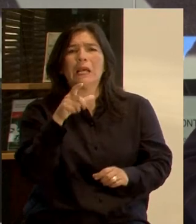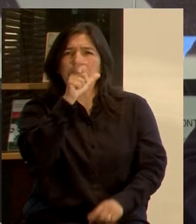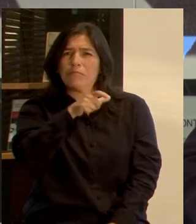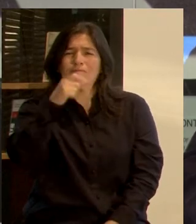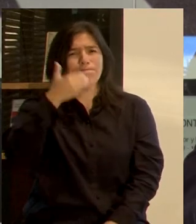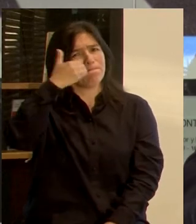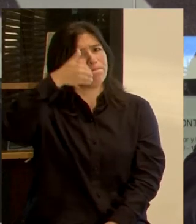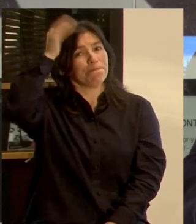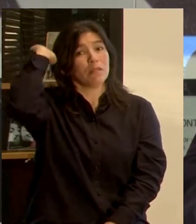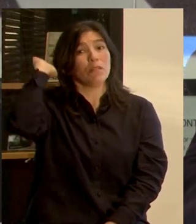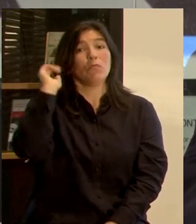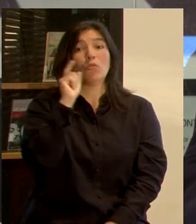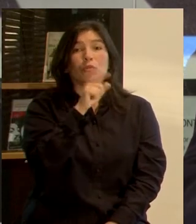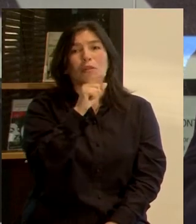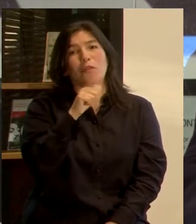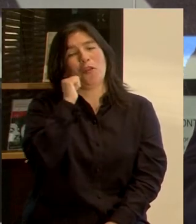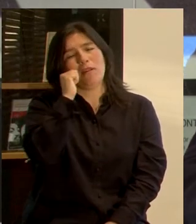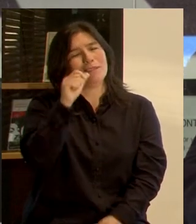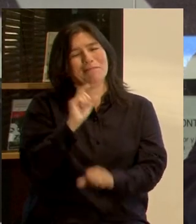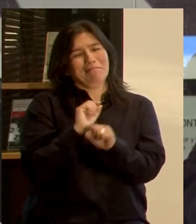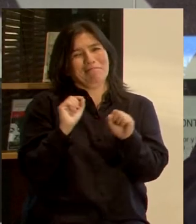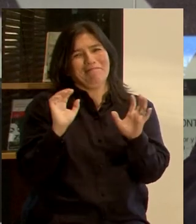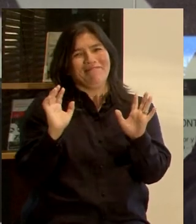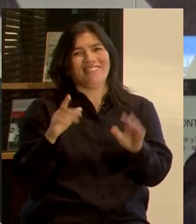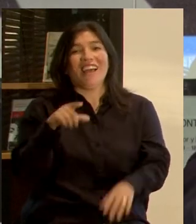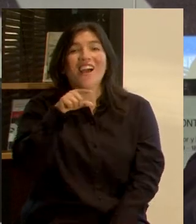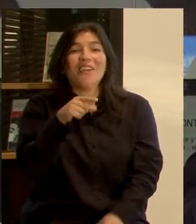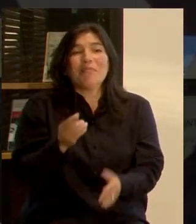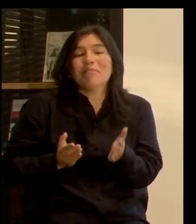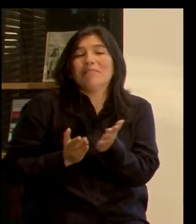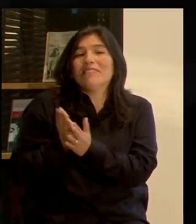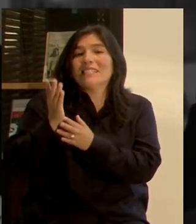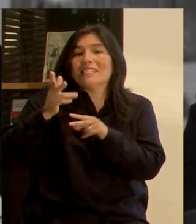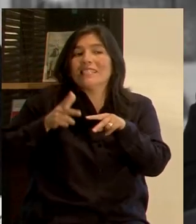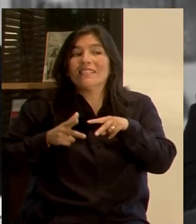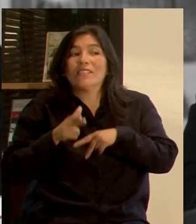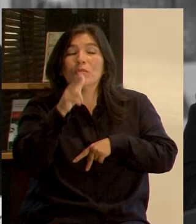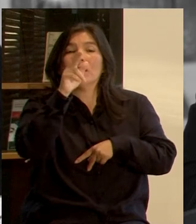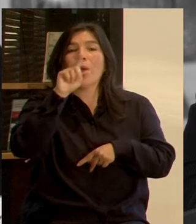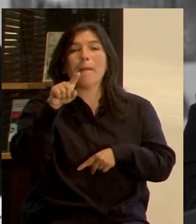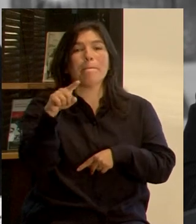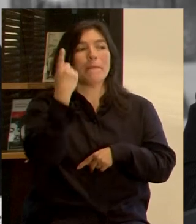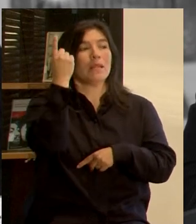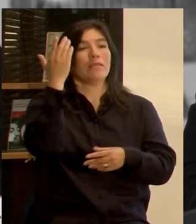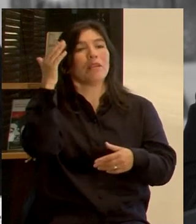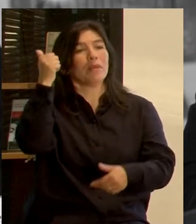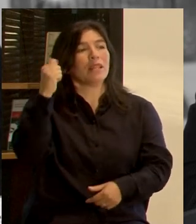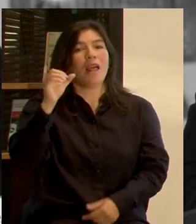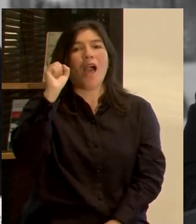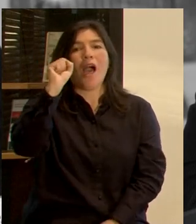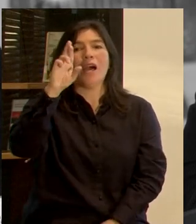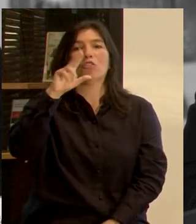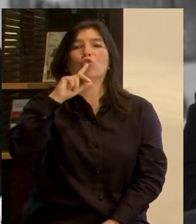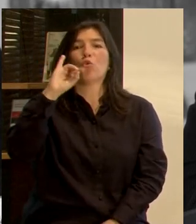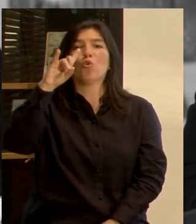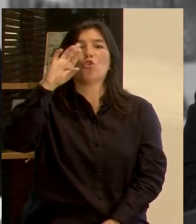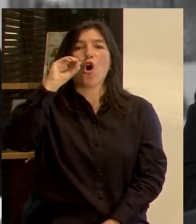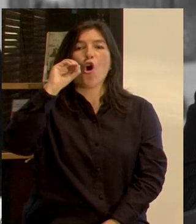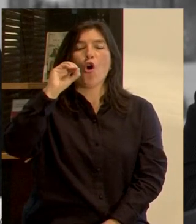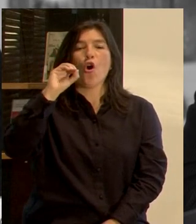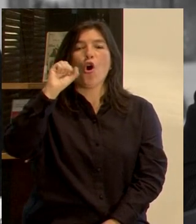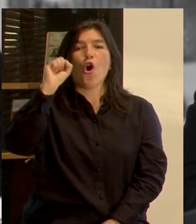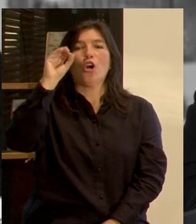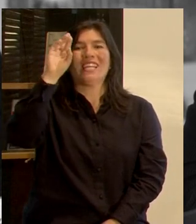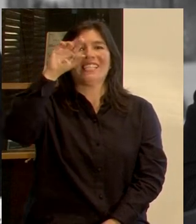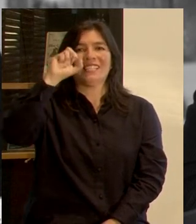experta, porque eso uno no lo tiene todos los días. Para dar inicio, quiero darle la bienvenida a Arturo Orellana. Arturo es profesor